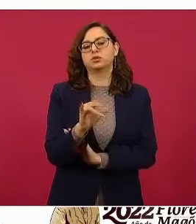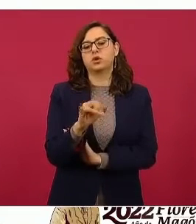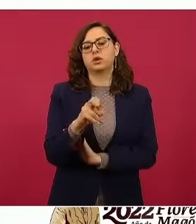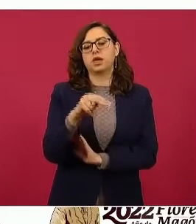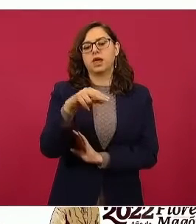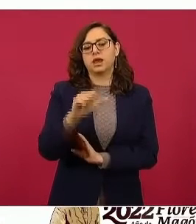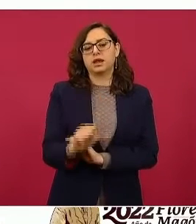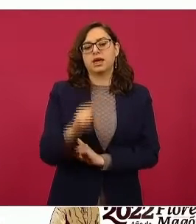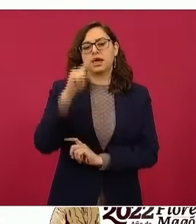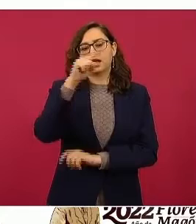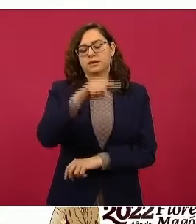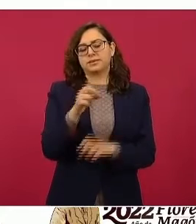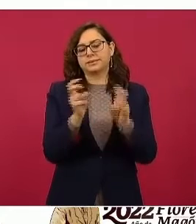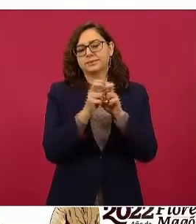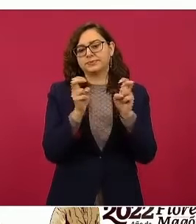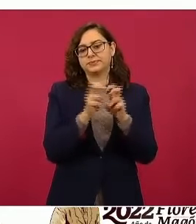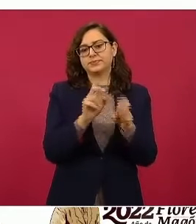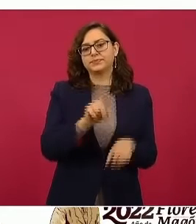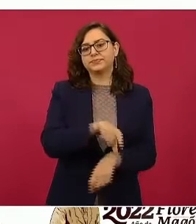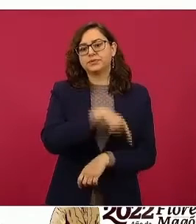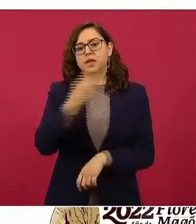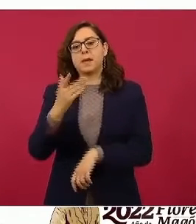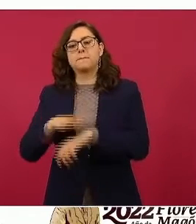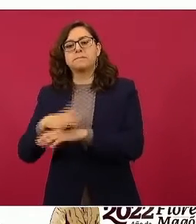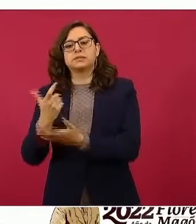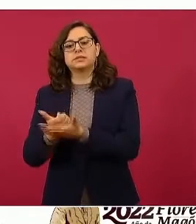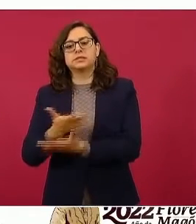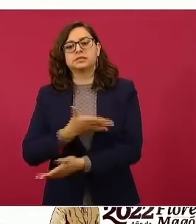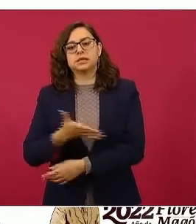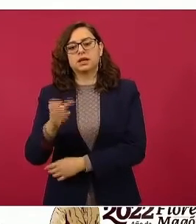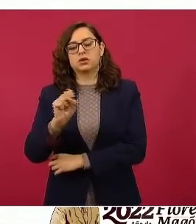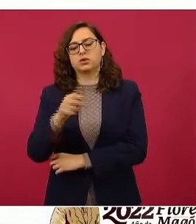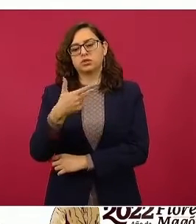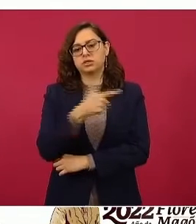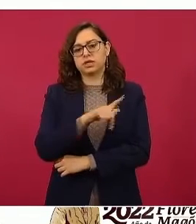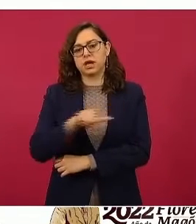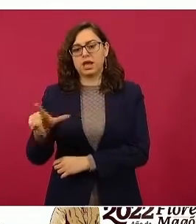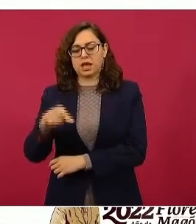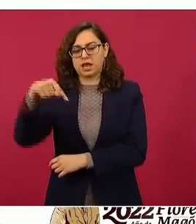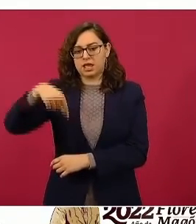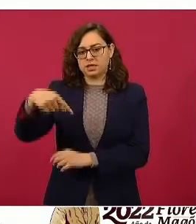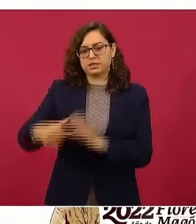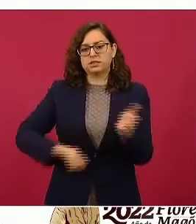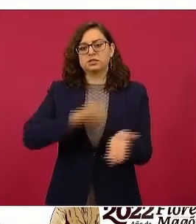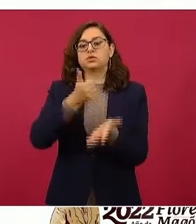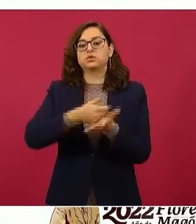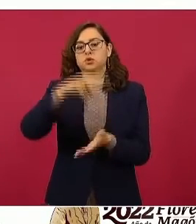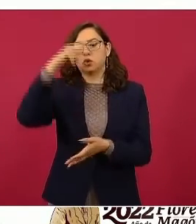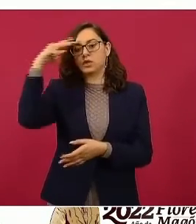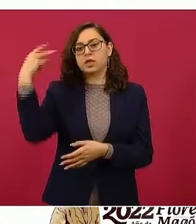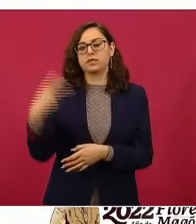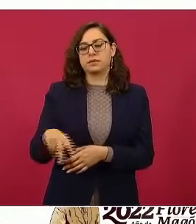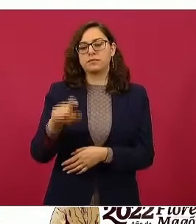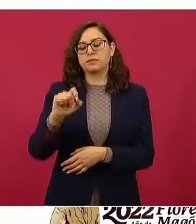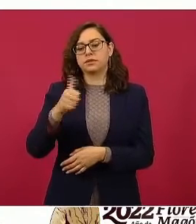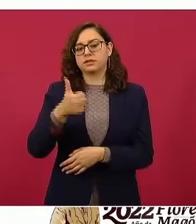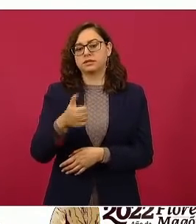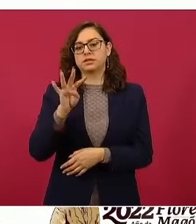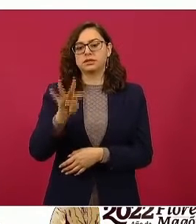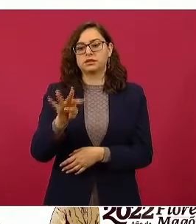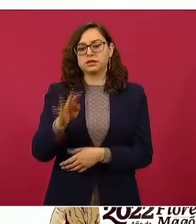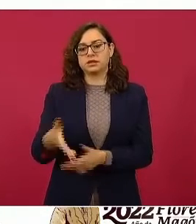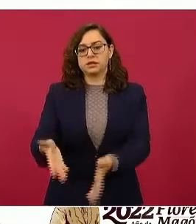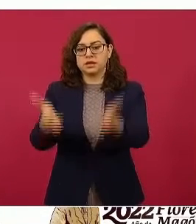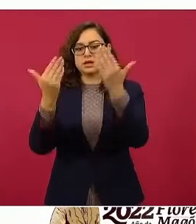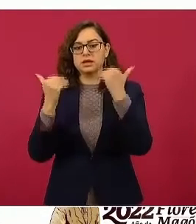Tamaulipa. Las más caras, 26 pesos con 19 centavos de Shell en la Miguel Hidalgo, aquí en la Ciudad de México y 26 pesos con